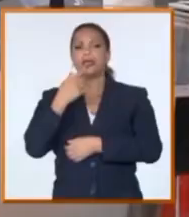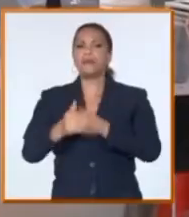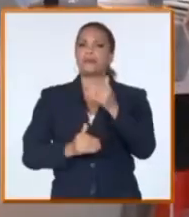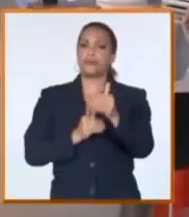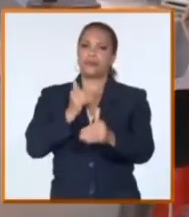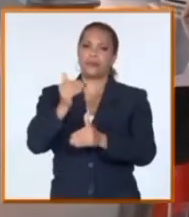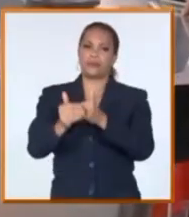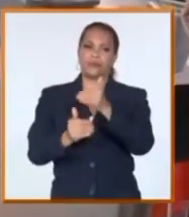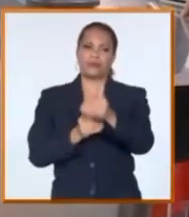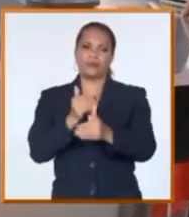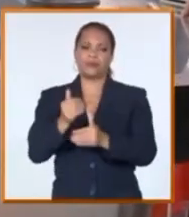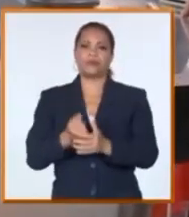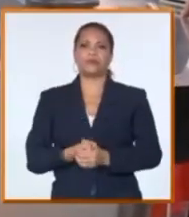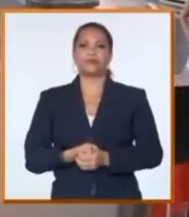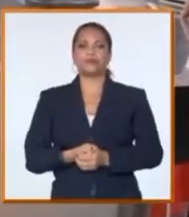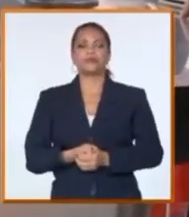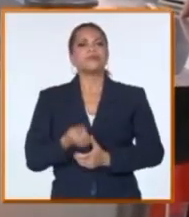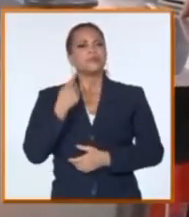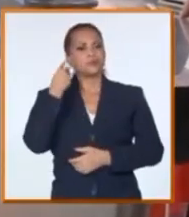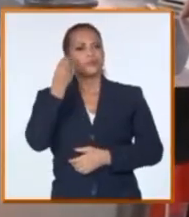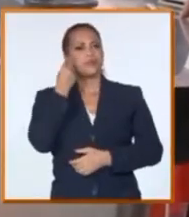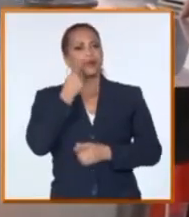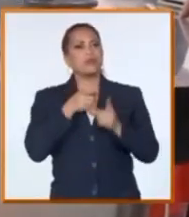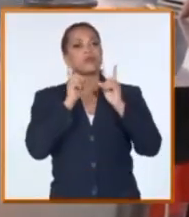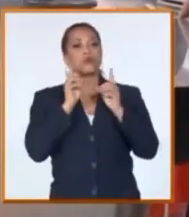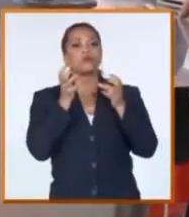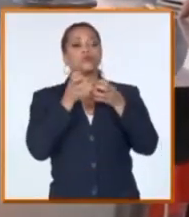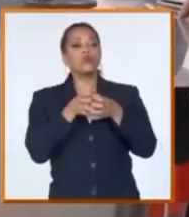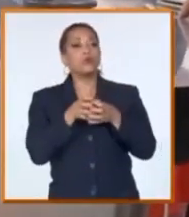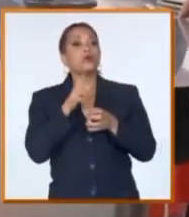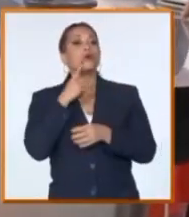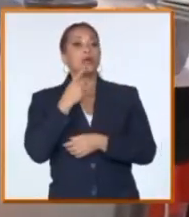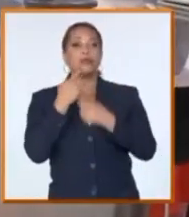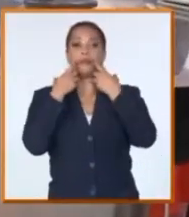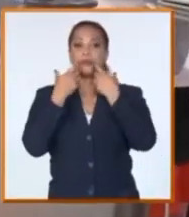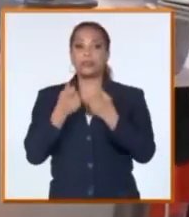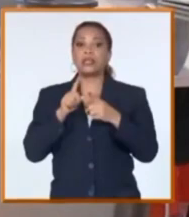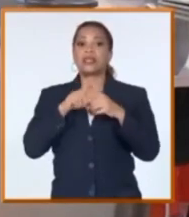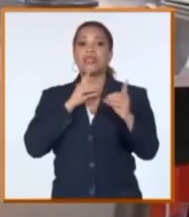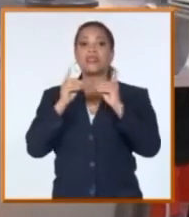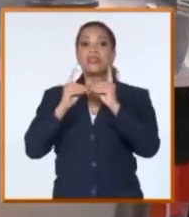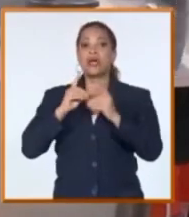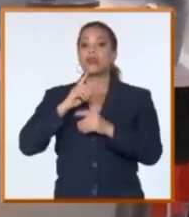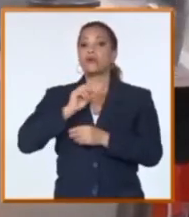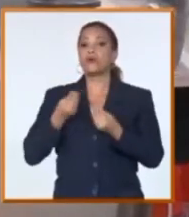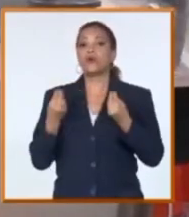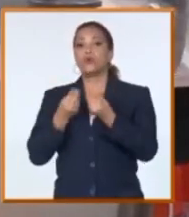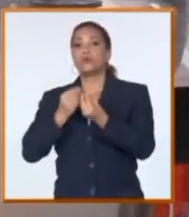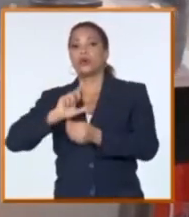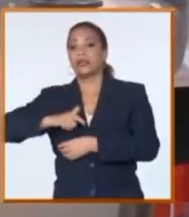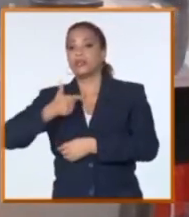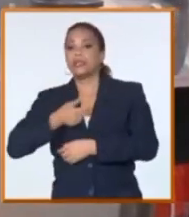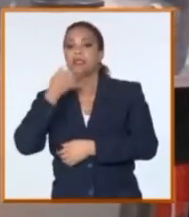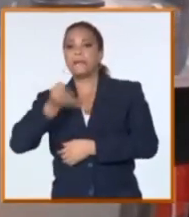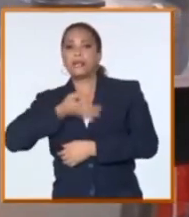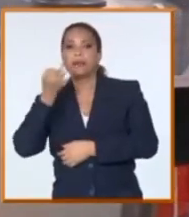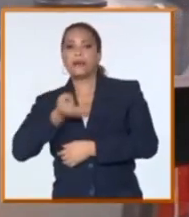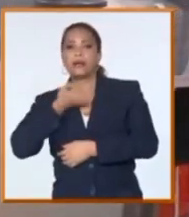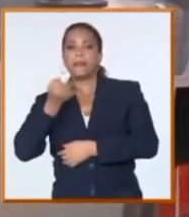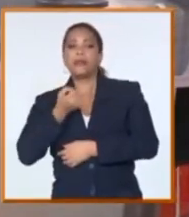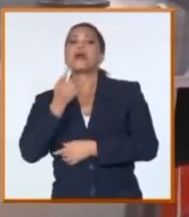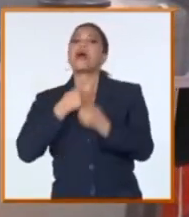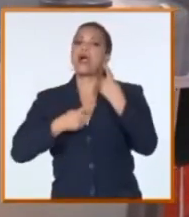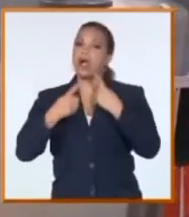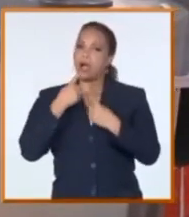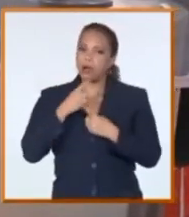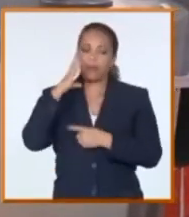creo que esa reunión es importante en el sentido de ese diálogo permanente con los artistas, que es clave para cualquier proceso,